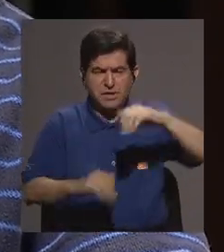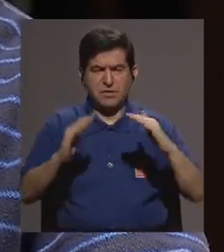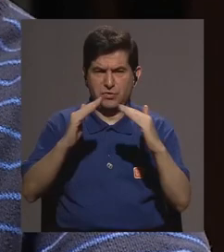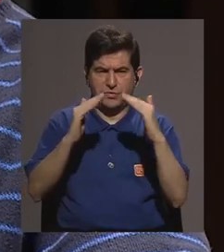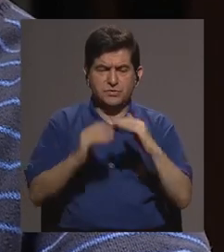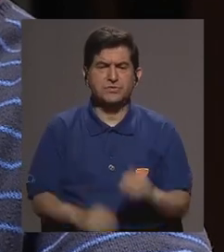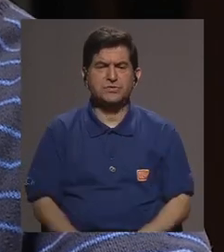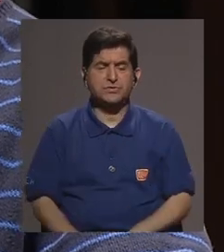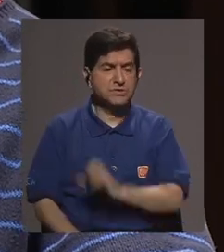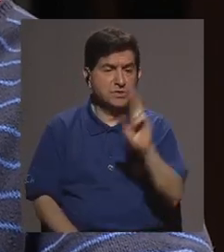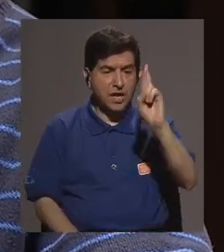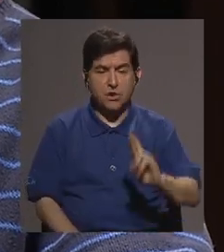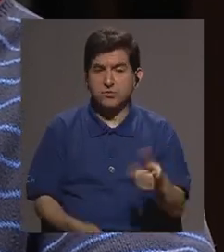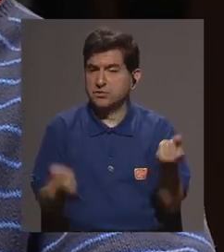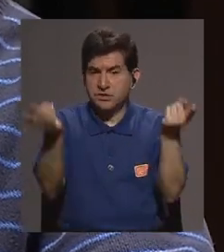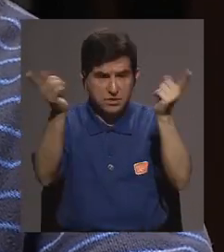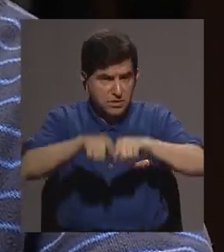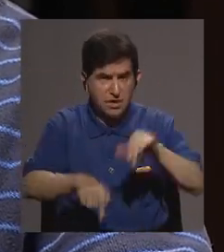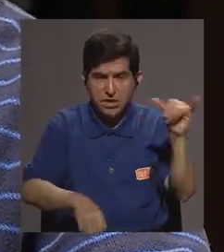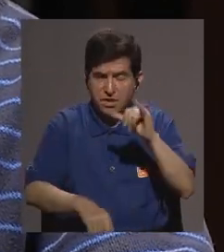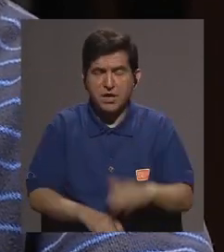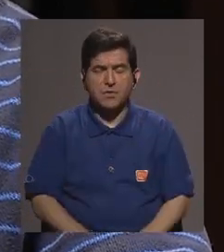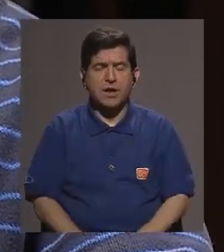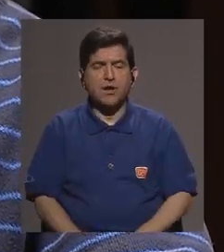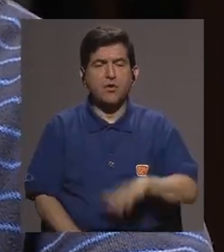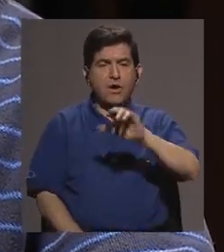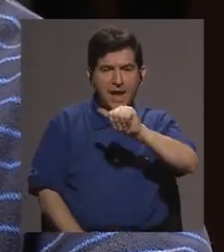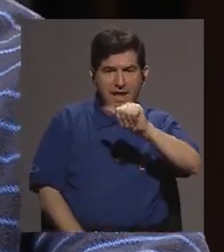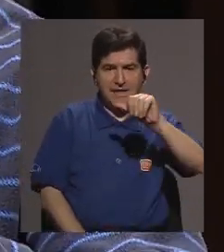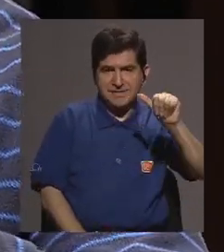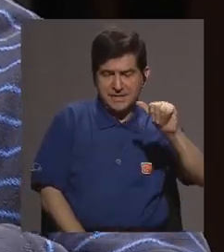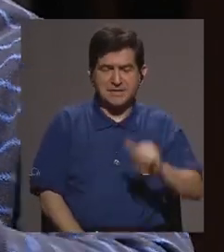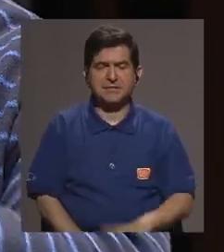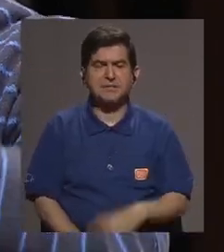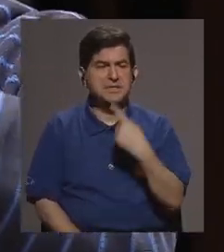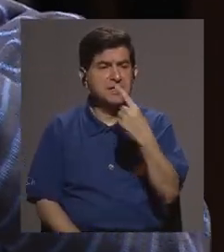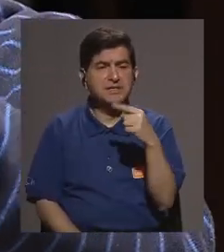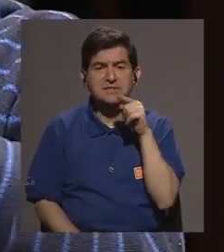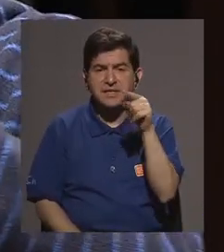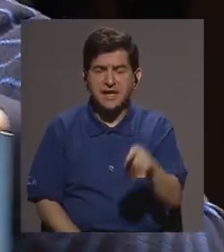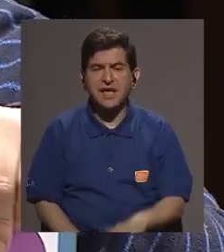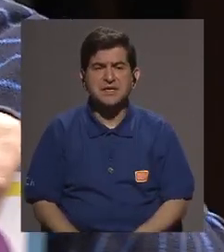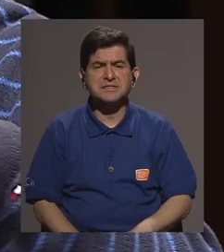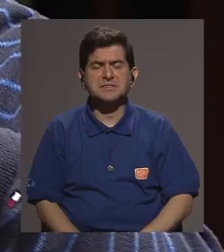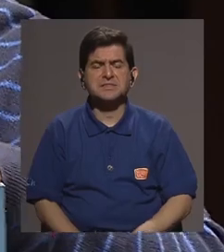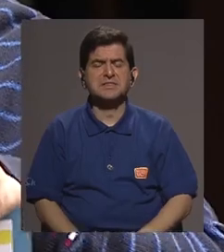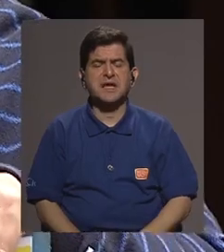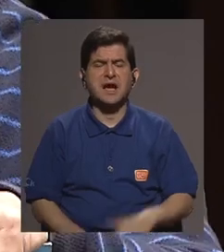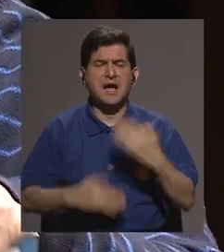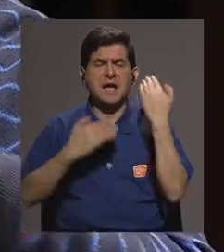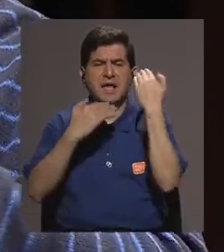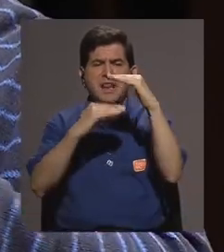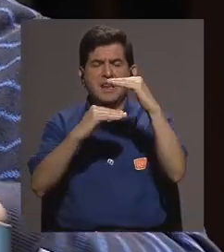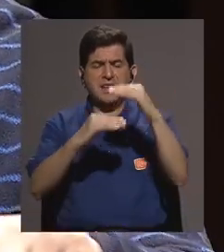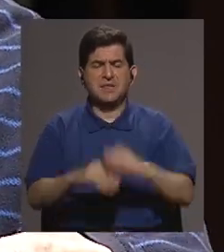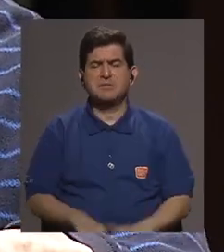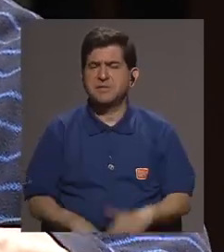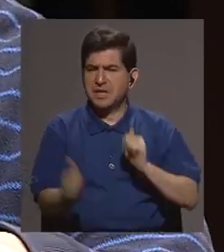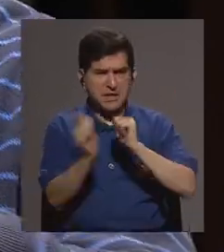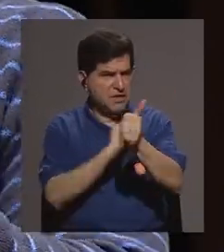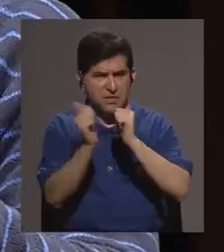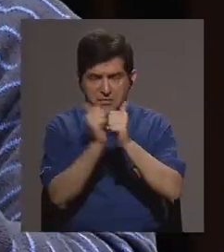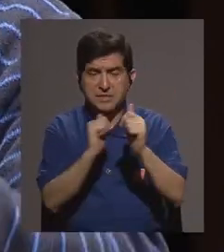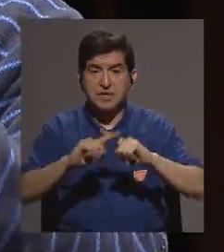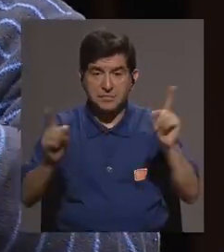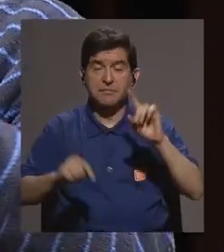nunca ha sucedido a nivel de Costa Rica como pasó con el Aedes aegypti que se decía este es el límite de altura y